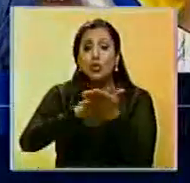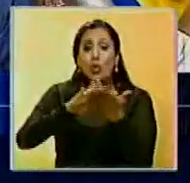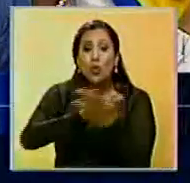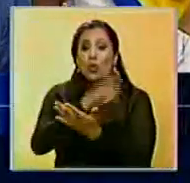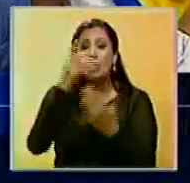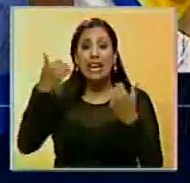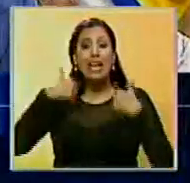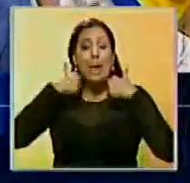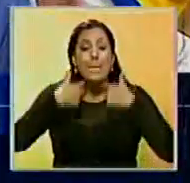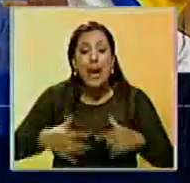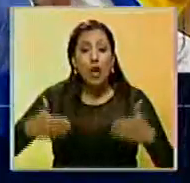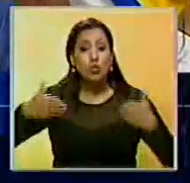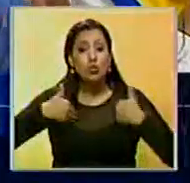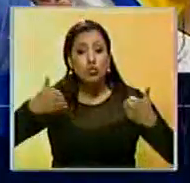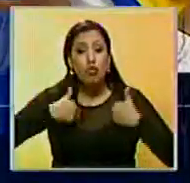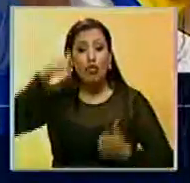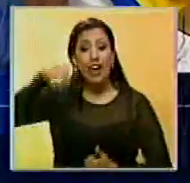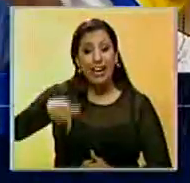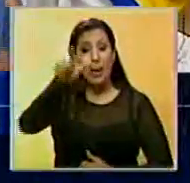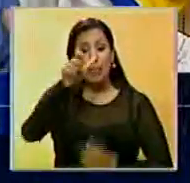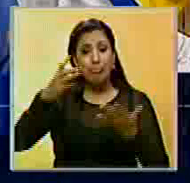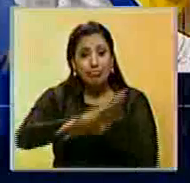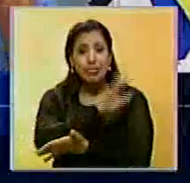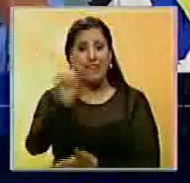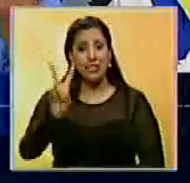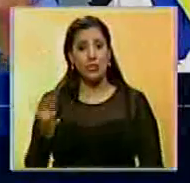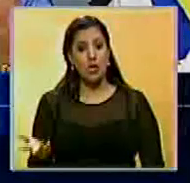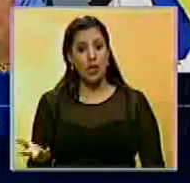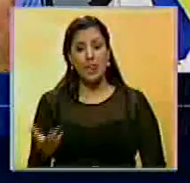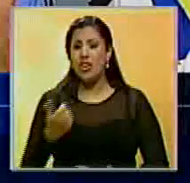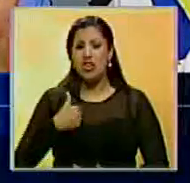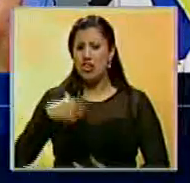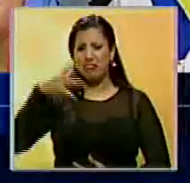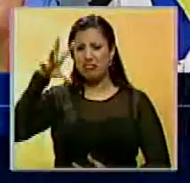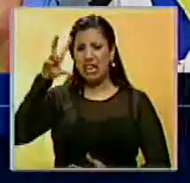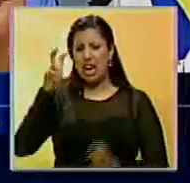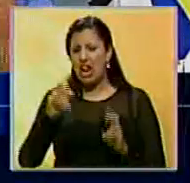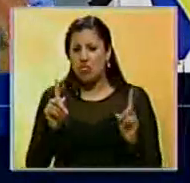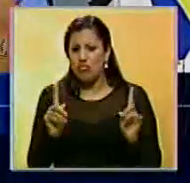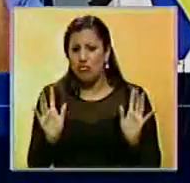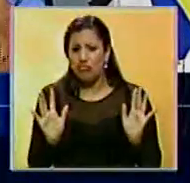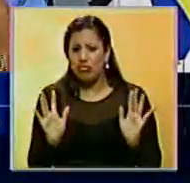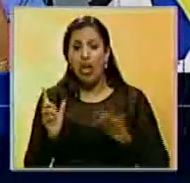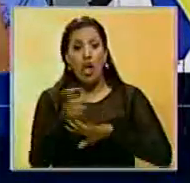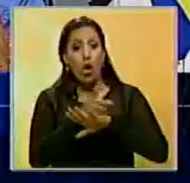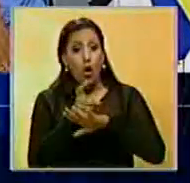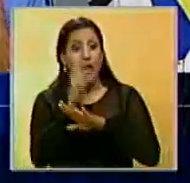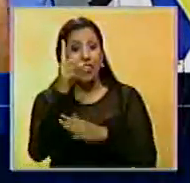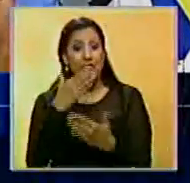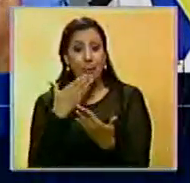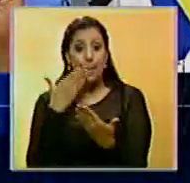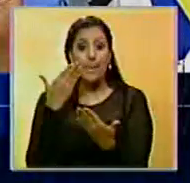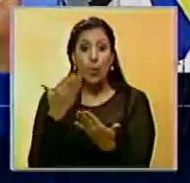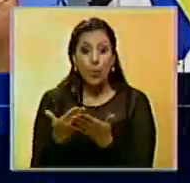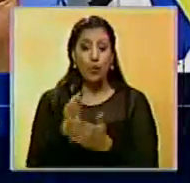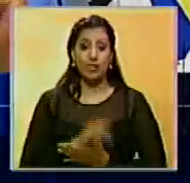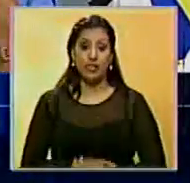desgracia que está acabando con Venezuela. No me extraña que el gobierno planteara